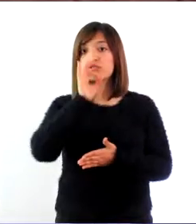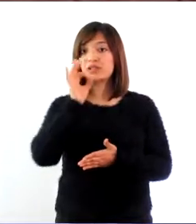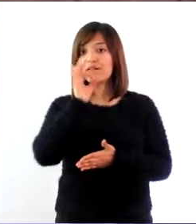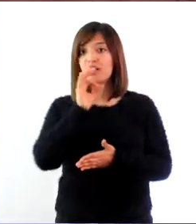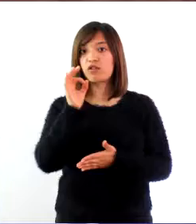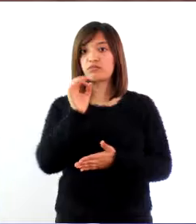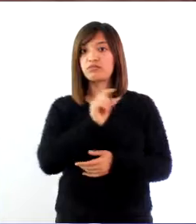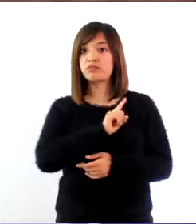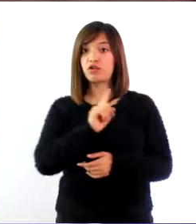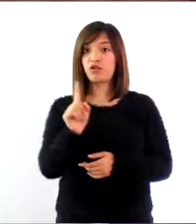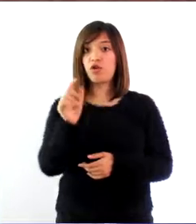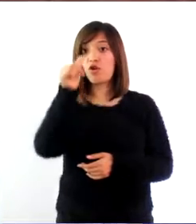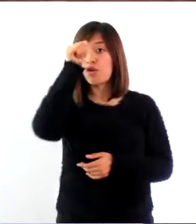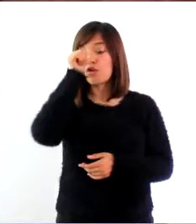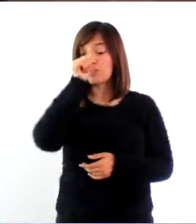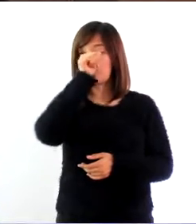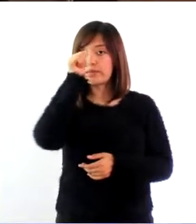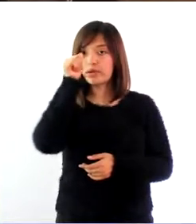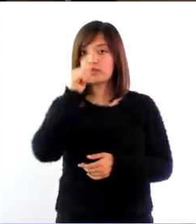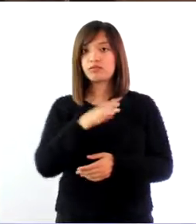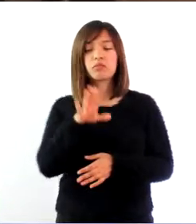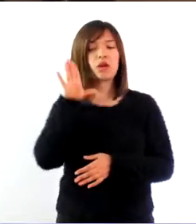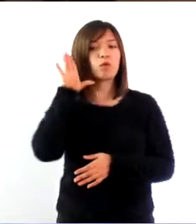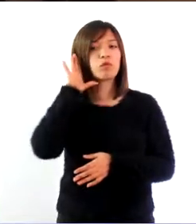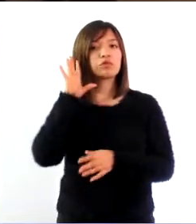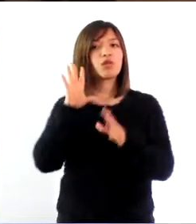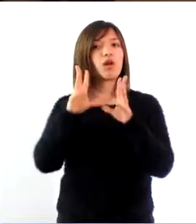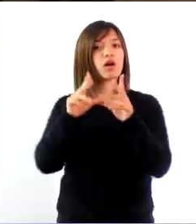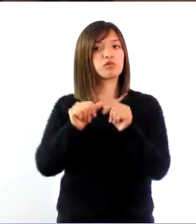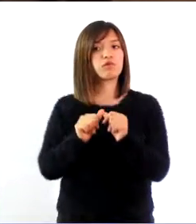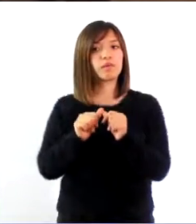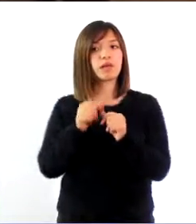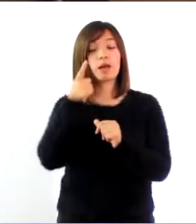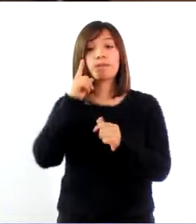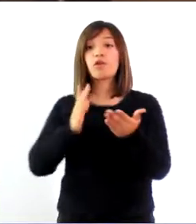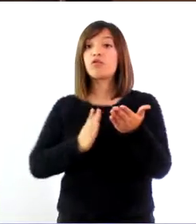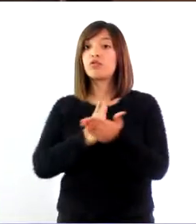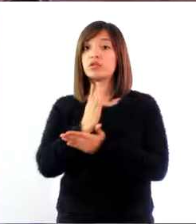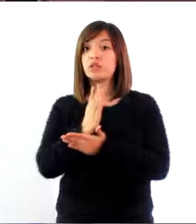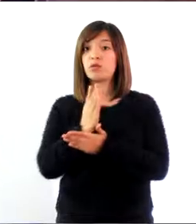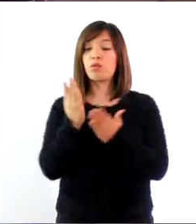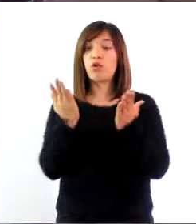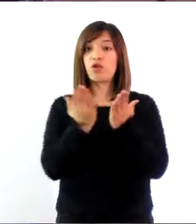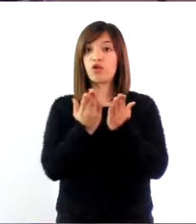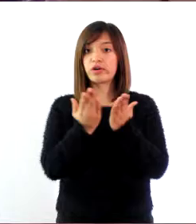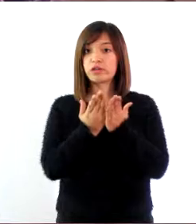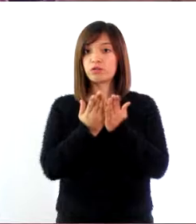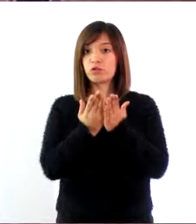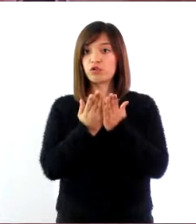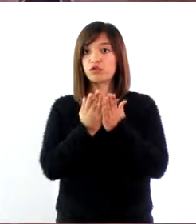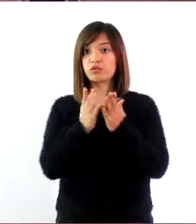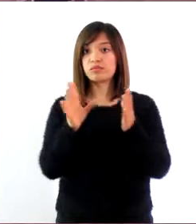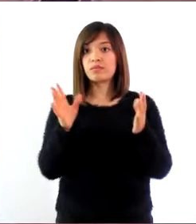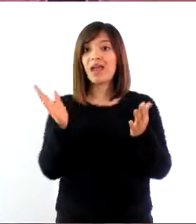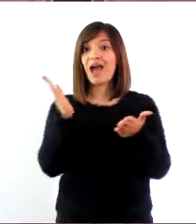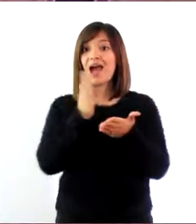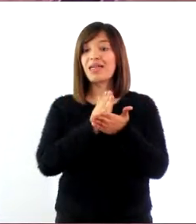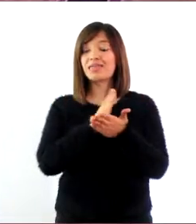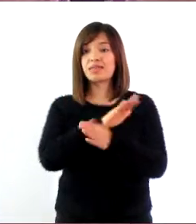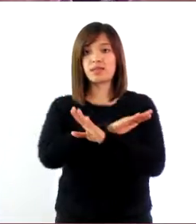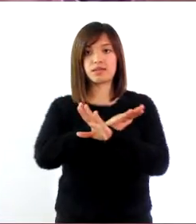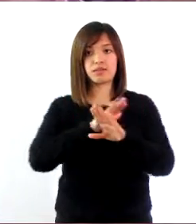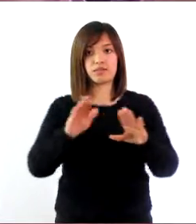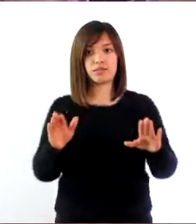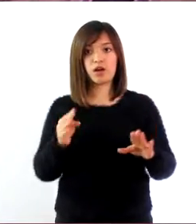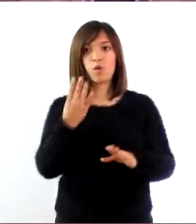María escuchó con atención a su familia. Sin embargo, continuó con sus estudios y completó los 41 días de la jornada espiritual.